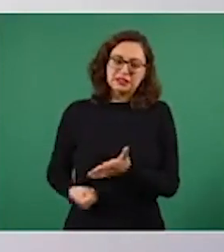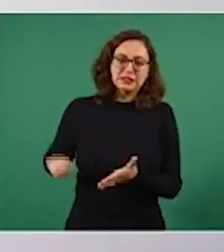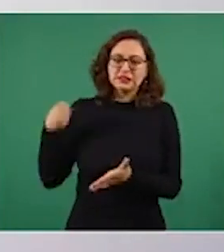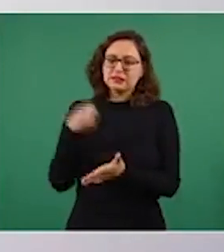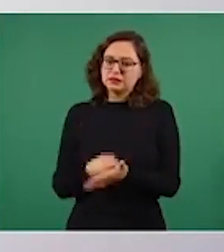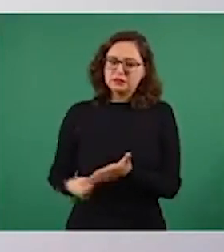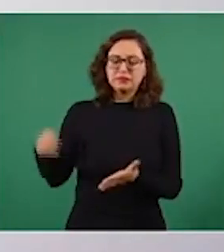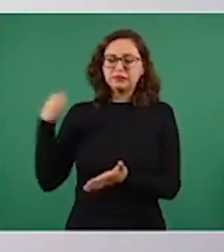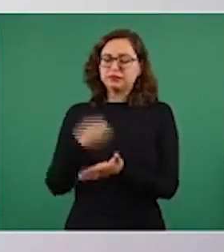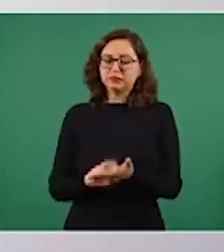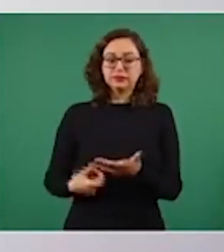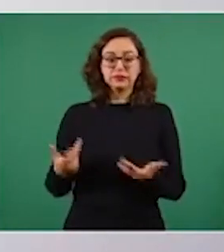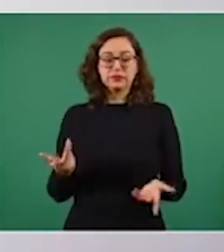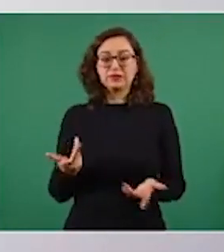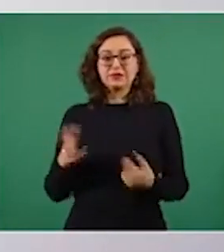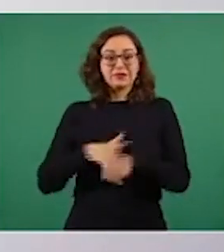blindados.